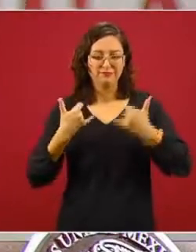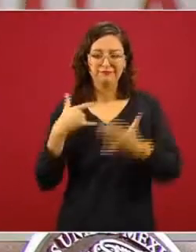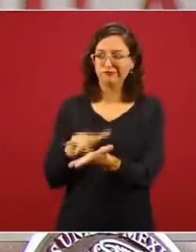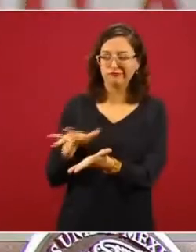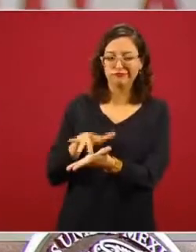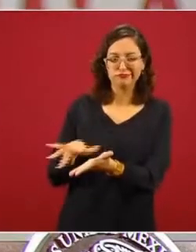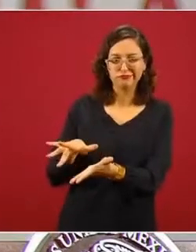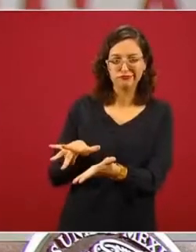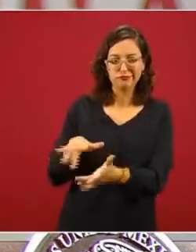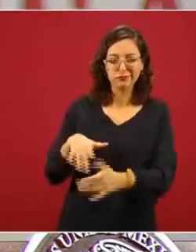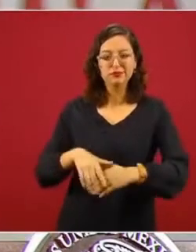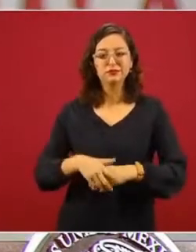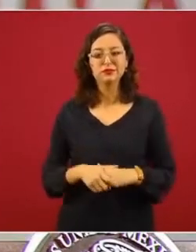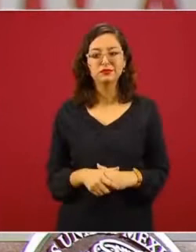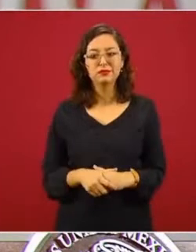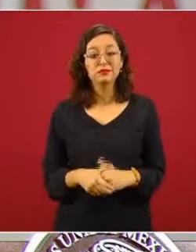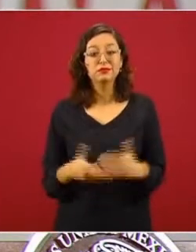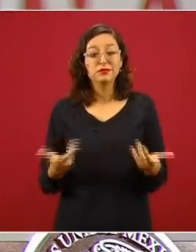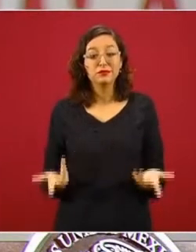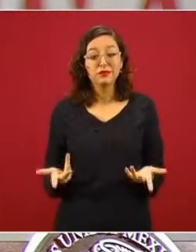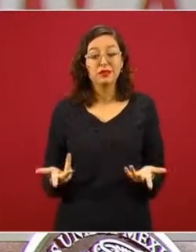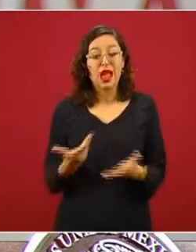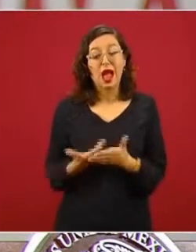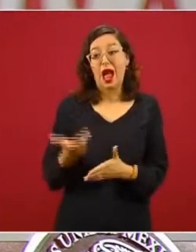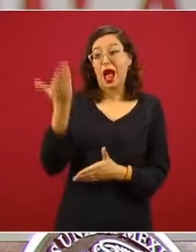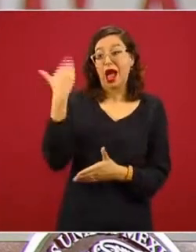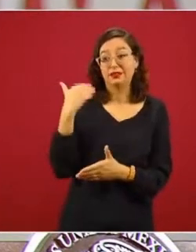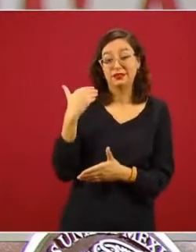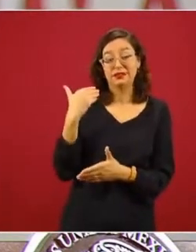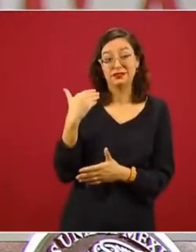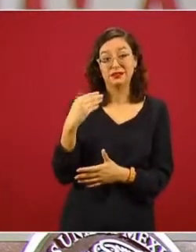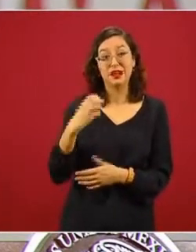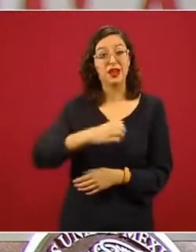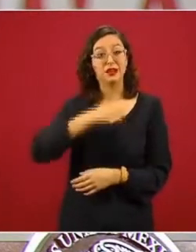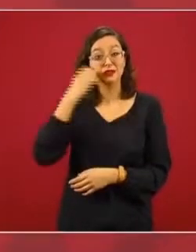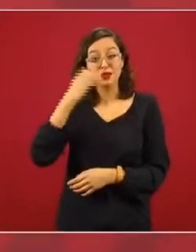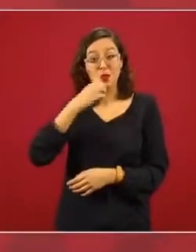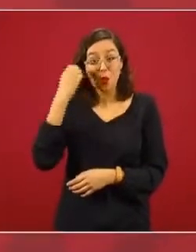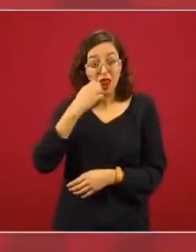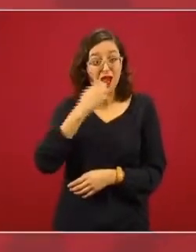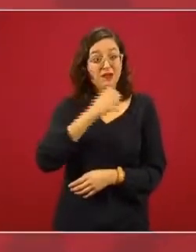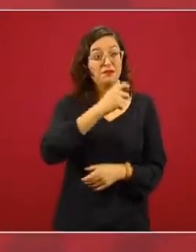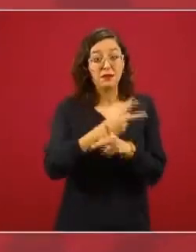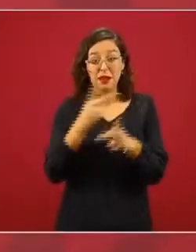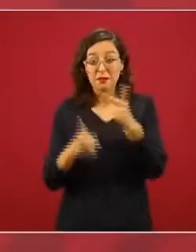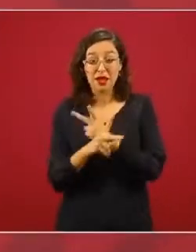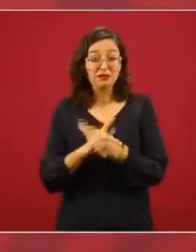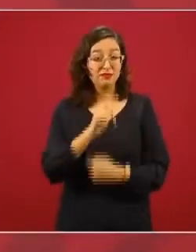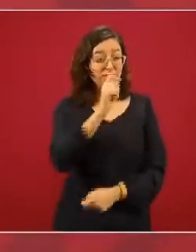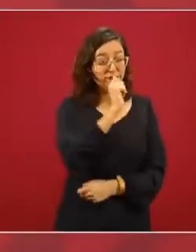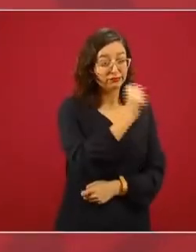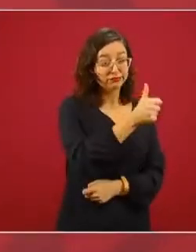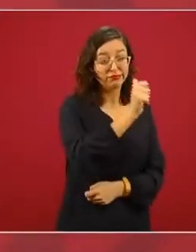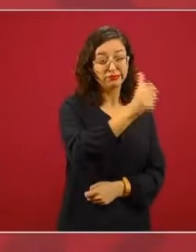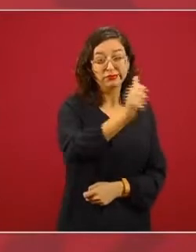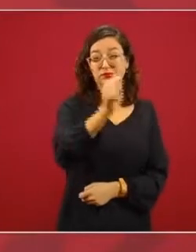escuela por escuela, esto lo va a explicar